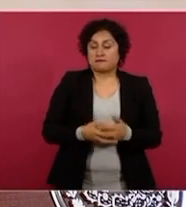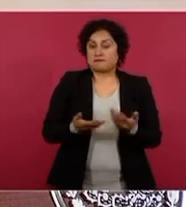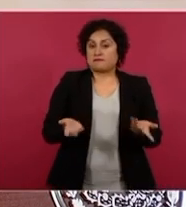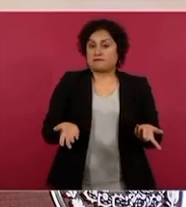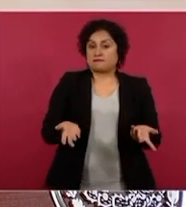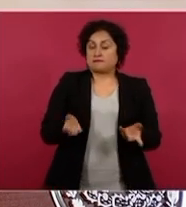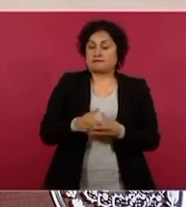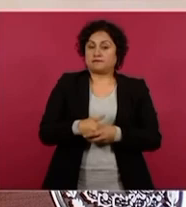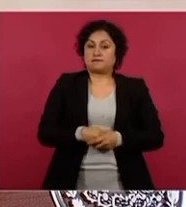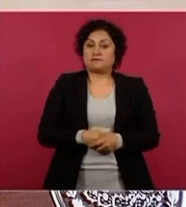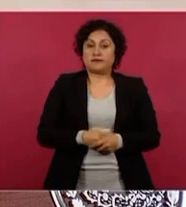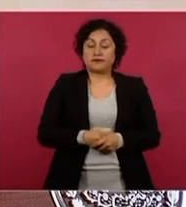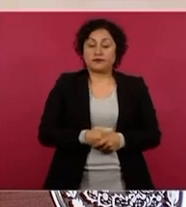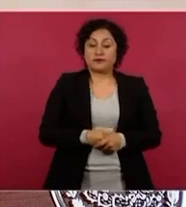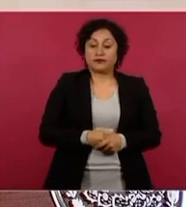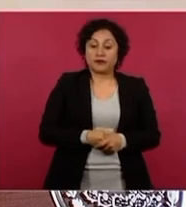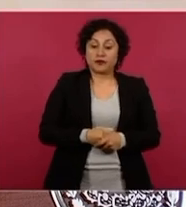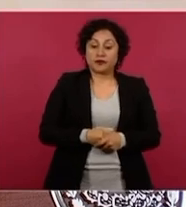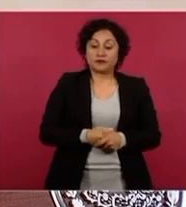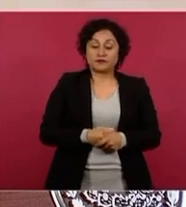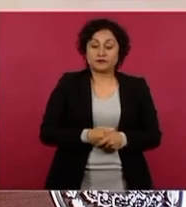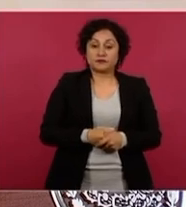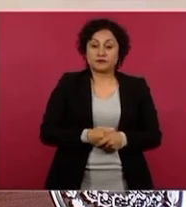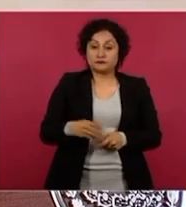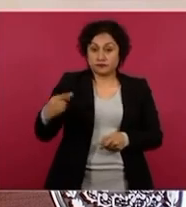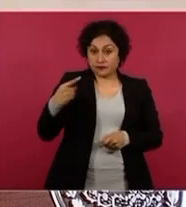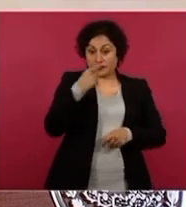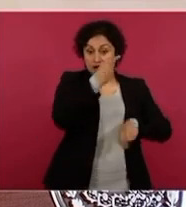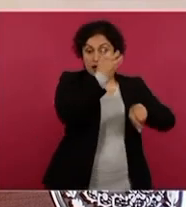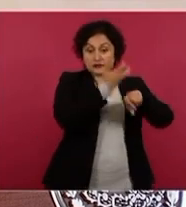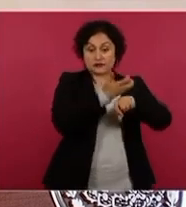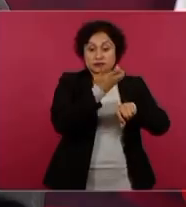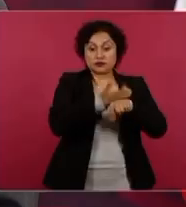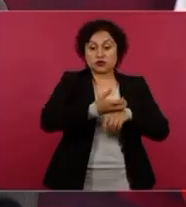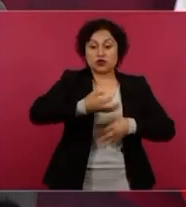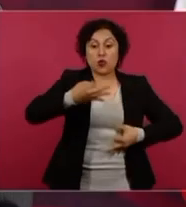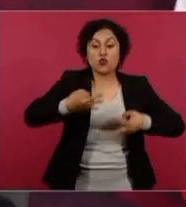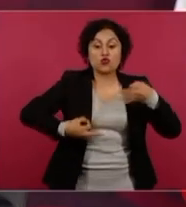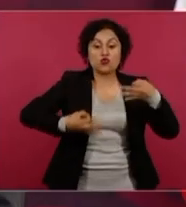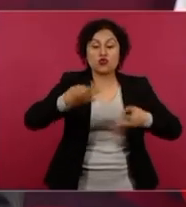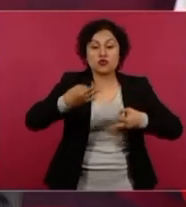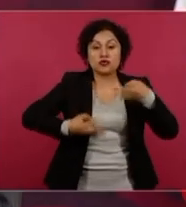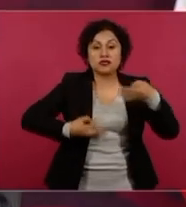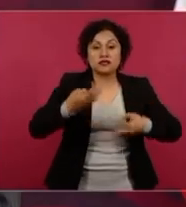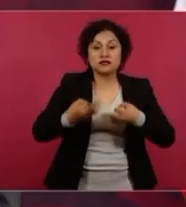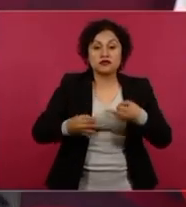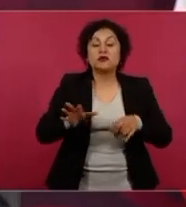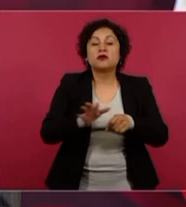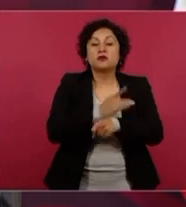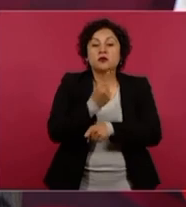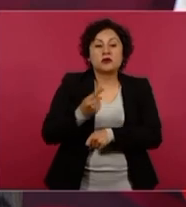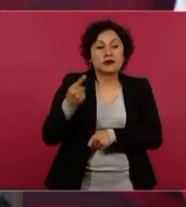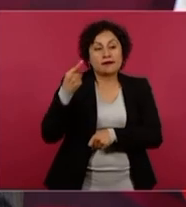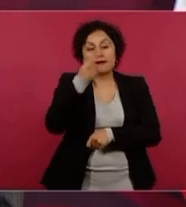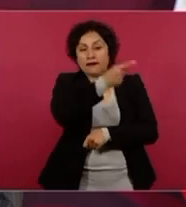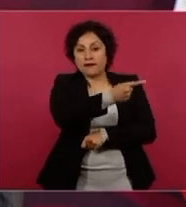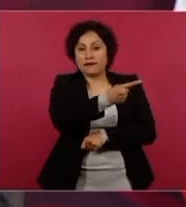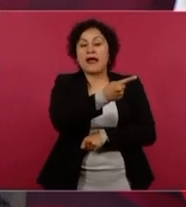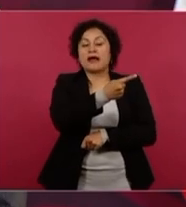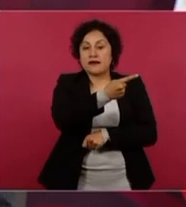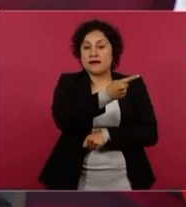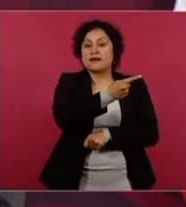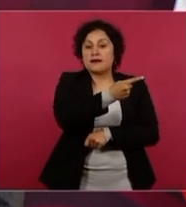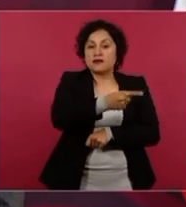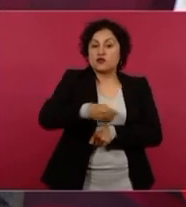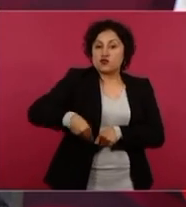enjuiciado en Estados Unidos, acusado de eso, se